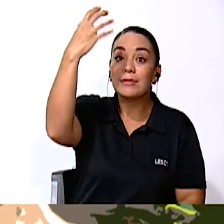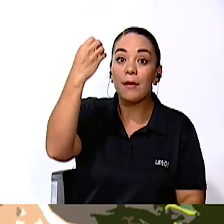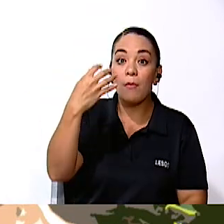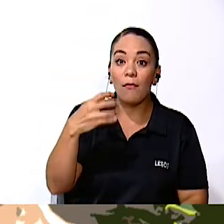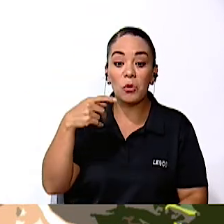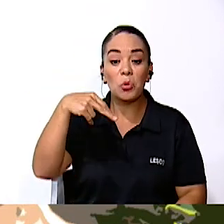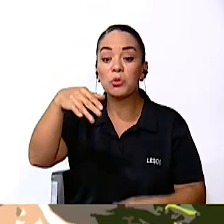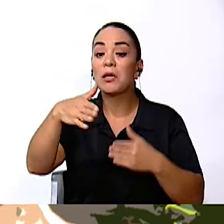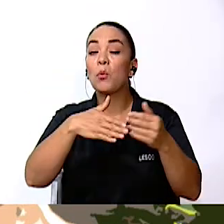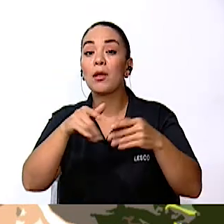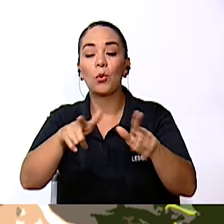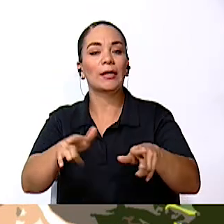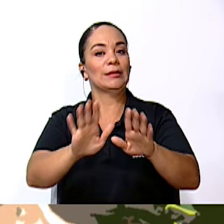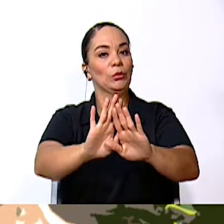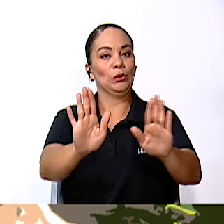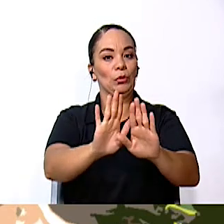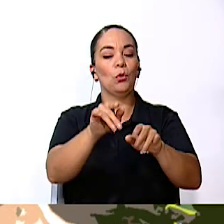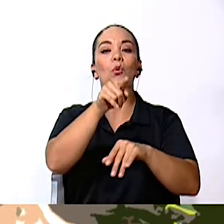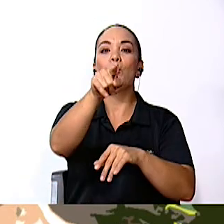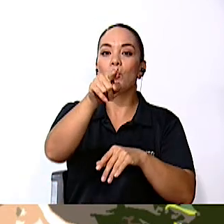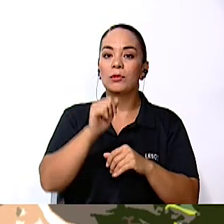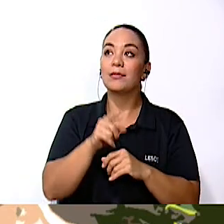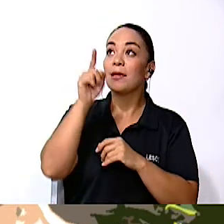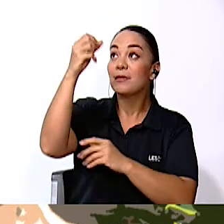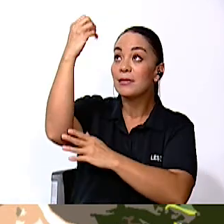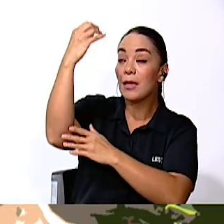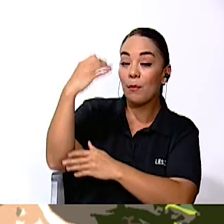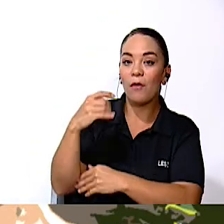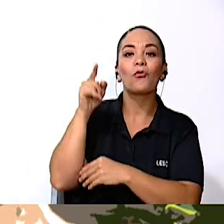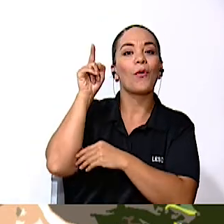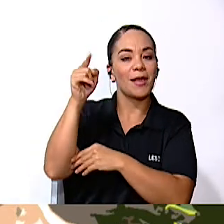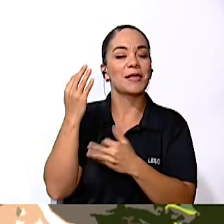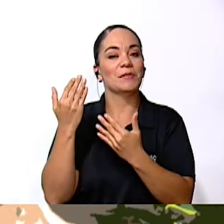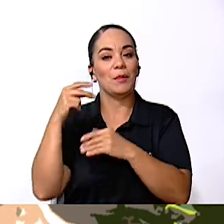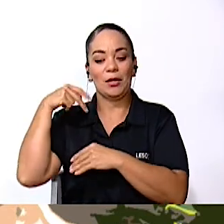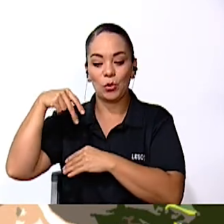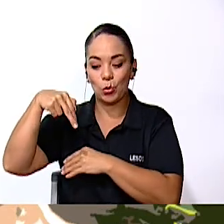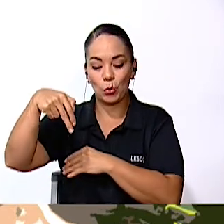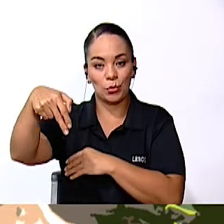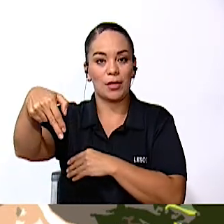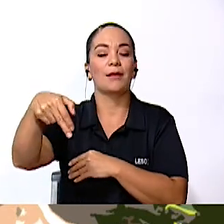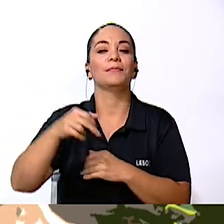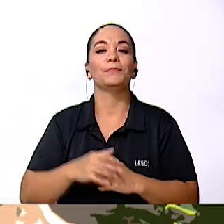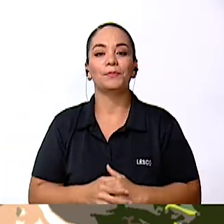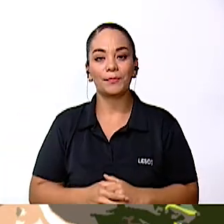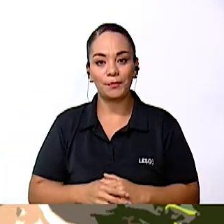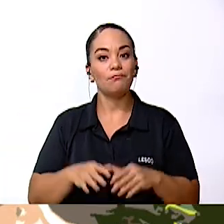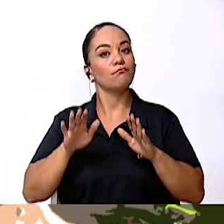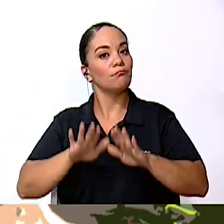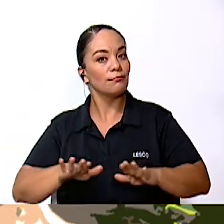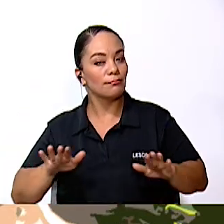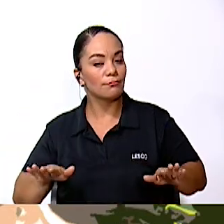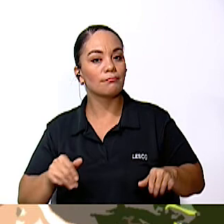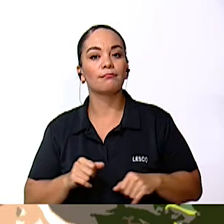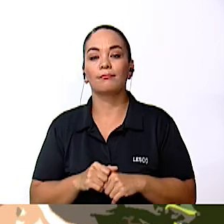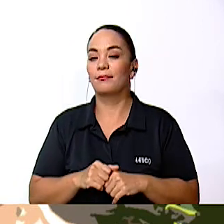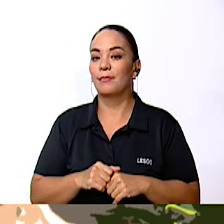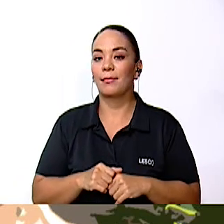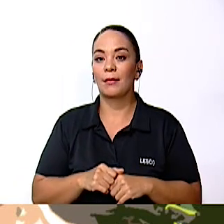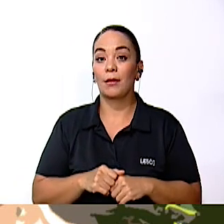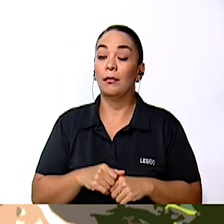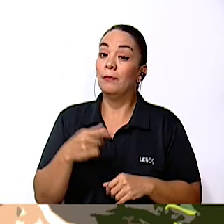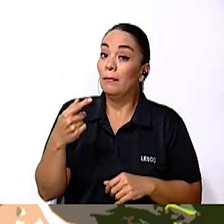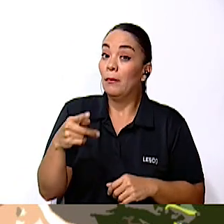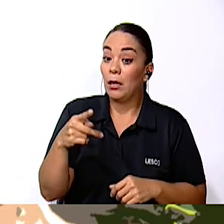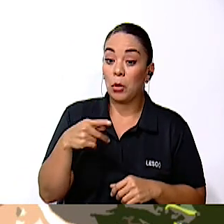cualquier parte Vámonos a la esquina A donde está el semáforo Para que podamos cruzar Tranquilamente Y tampoco nos expongamos